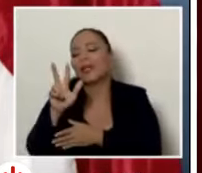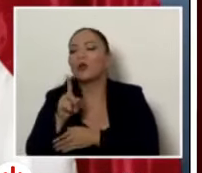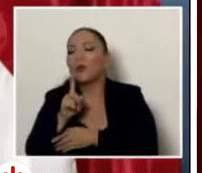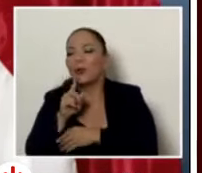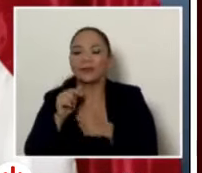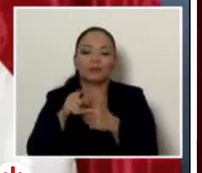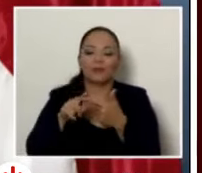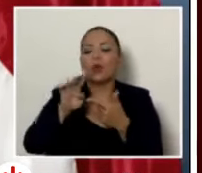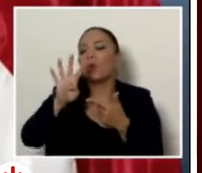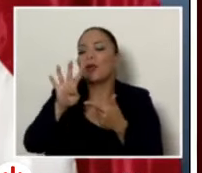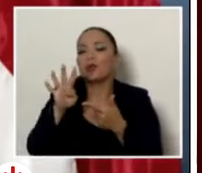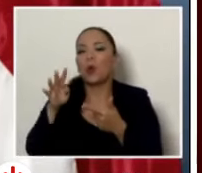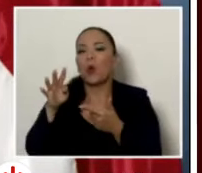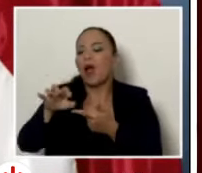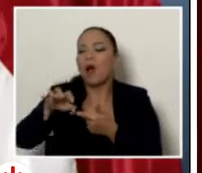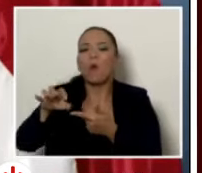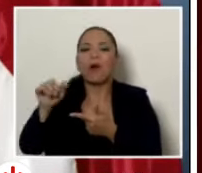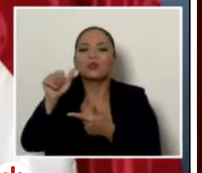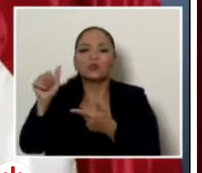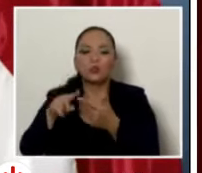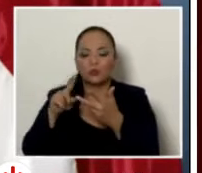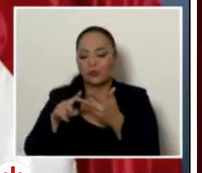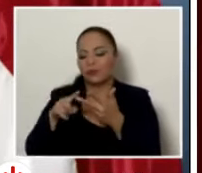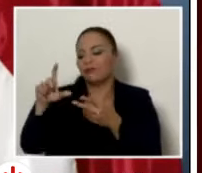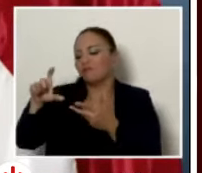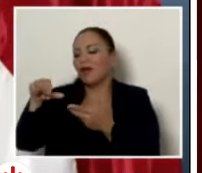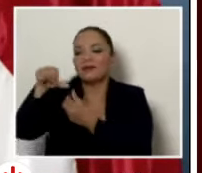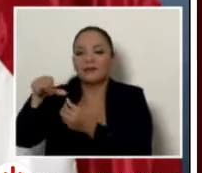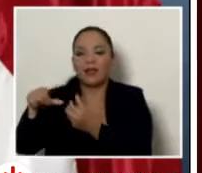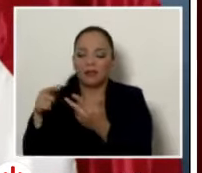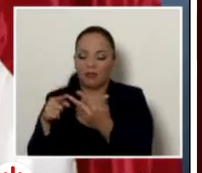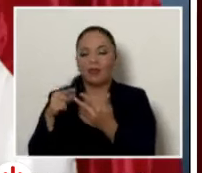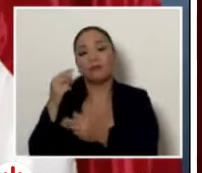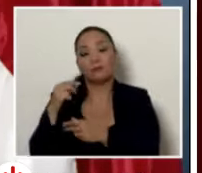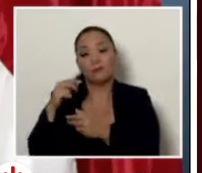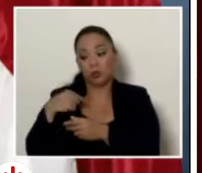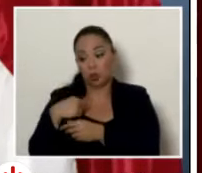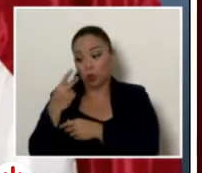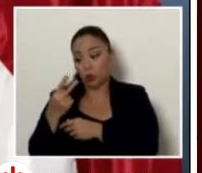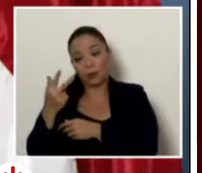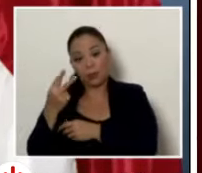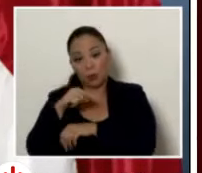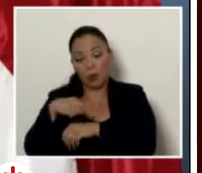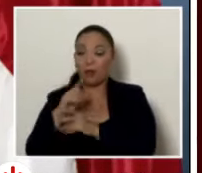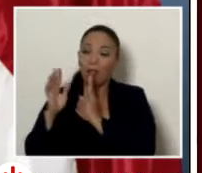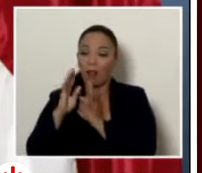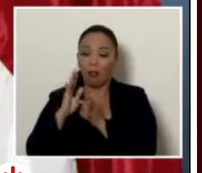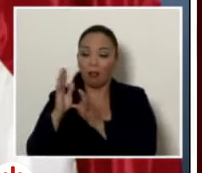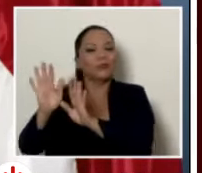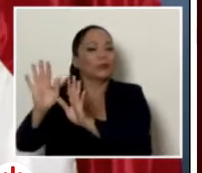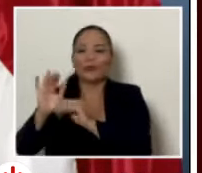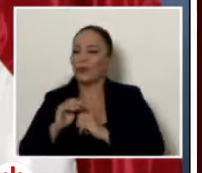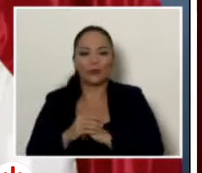azules una lata de aceite por dos o tres horas no vamos a presentar un informe y ya yo veo a